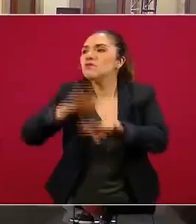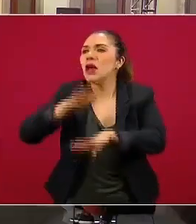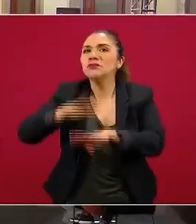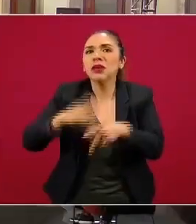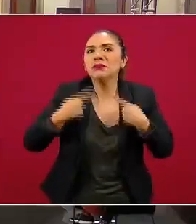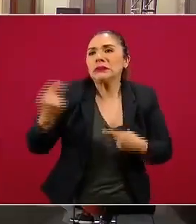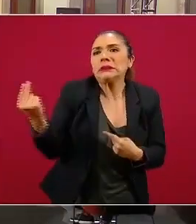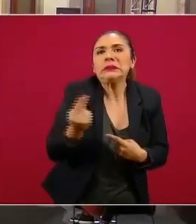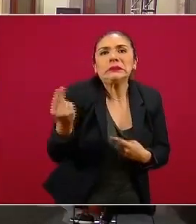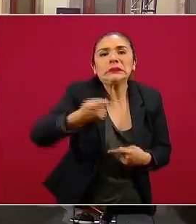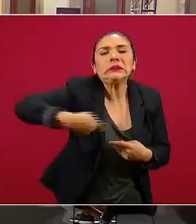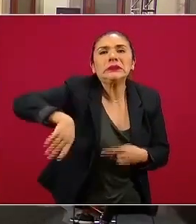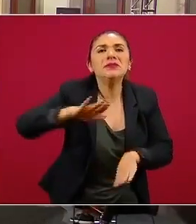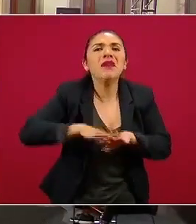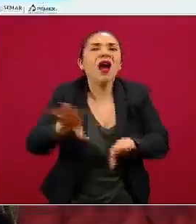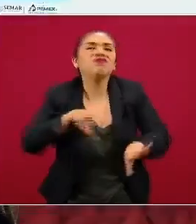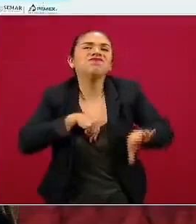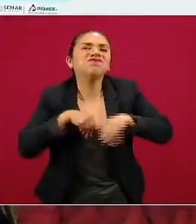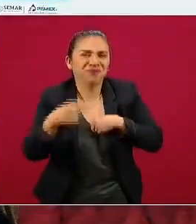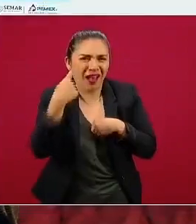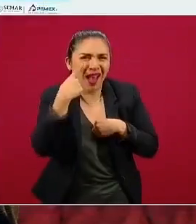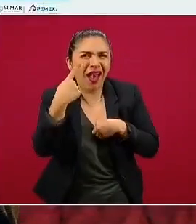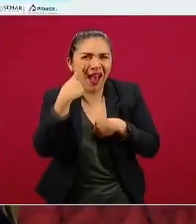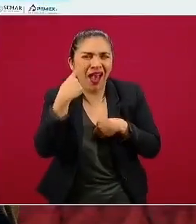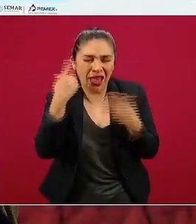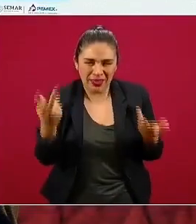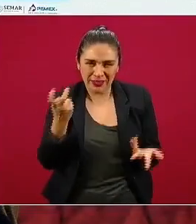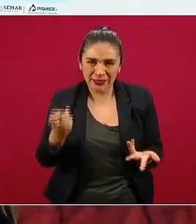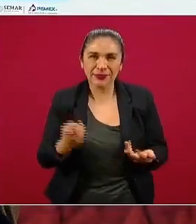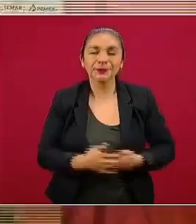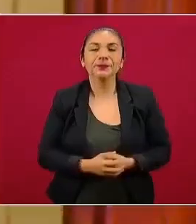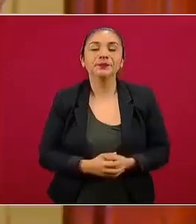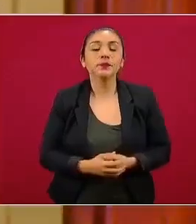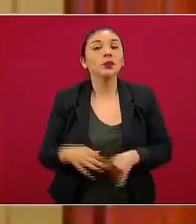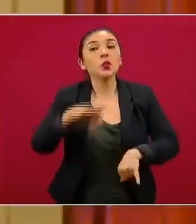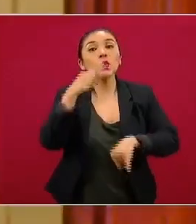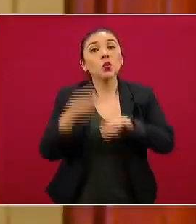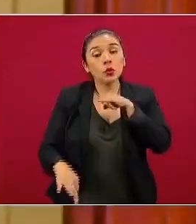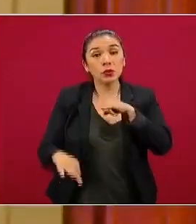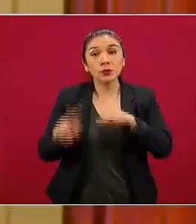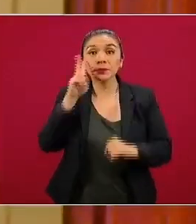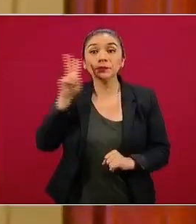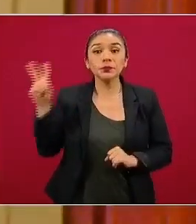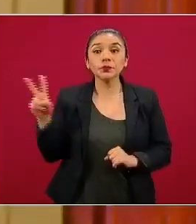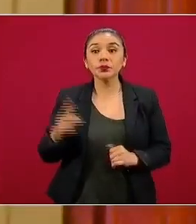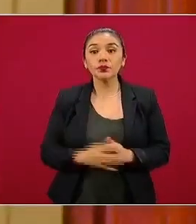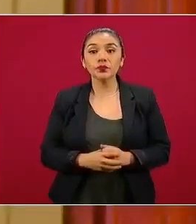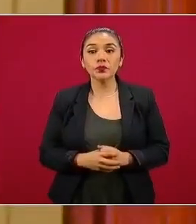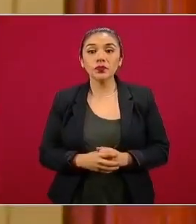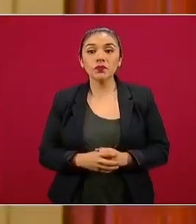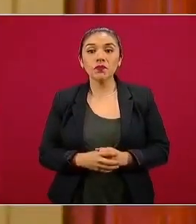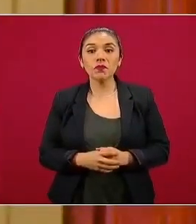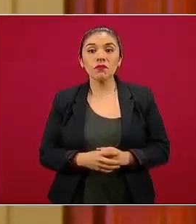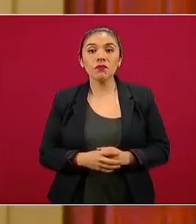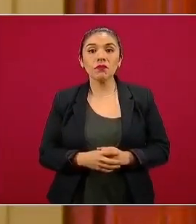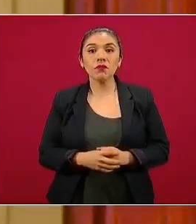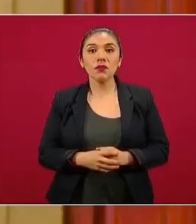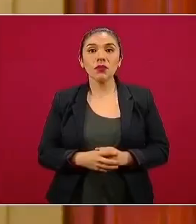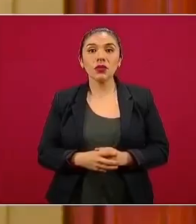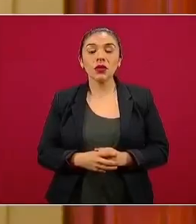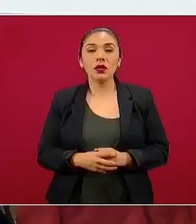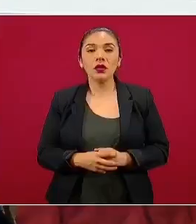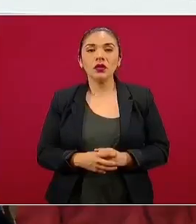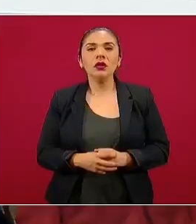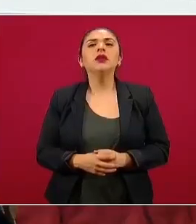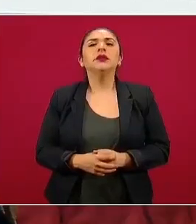de atención o en la ocupación de los pacientes. Y finalmente, en la última diapositiva, que sería la siguiente,